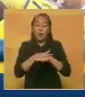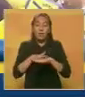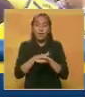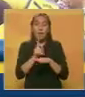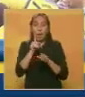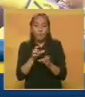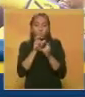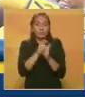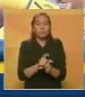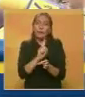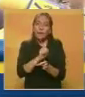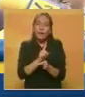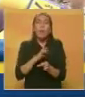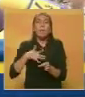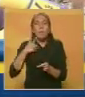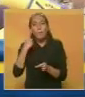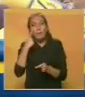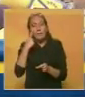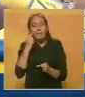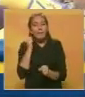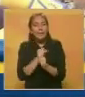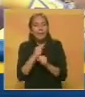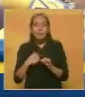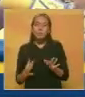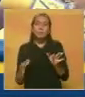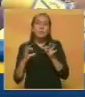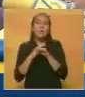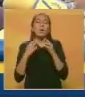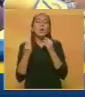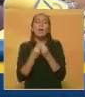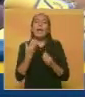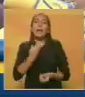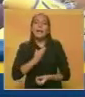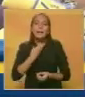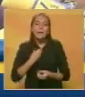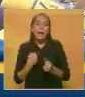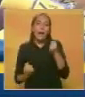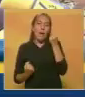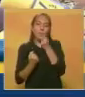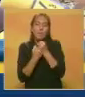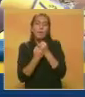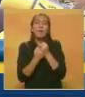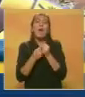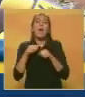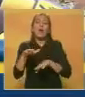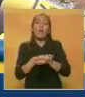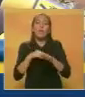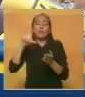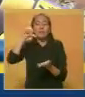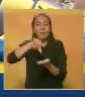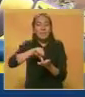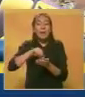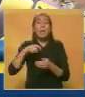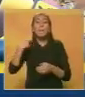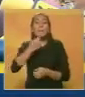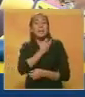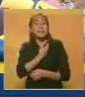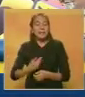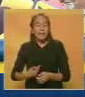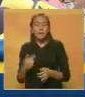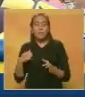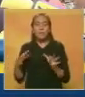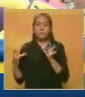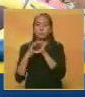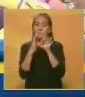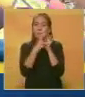vamos a estar pendientes de trabajar en conjunto con las alcaldías, igual con el apoyo del gobierno central, con Enrique Capel, el presidente de la república, para